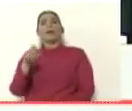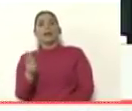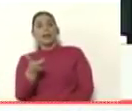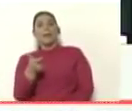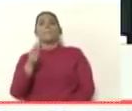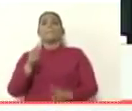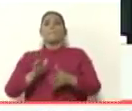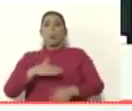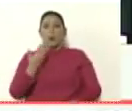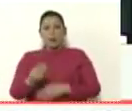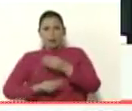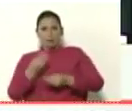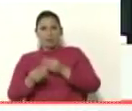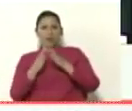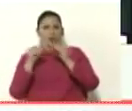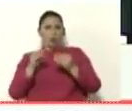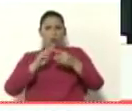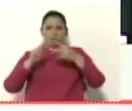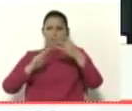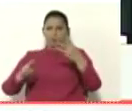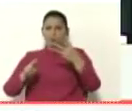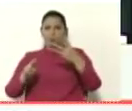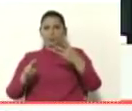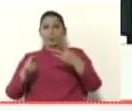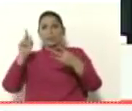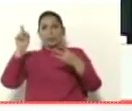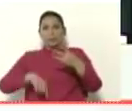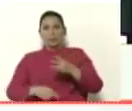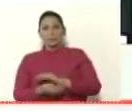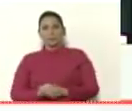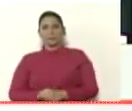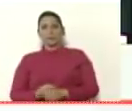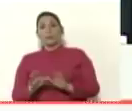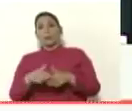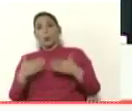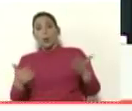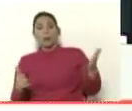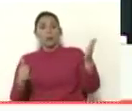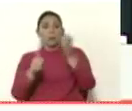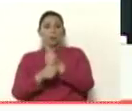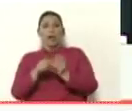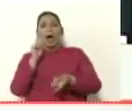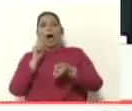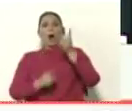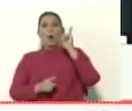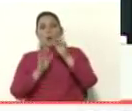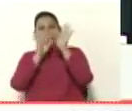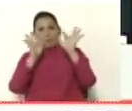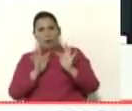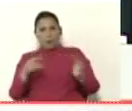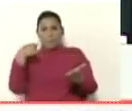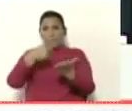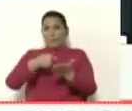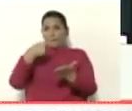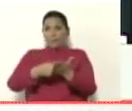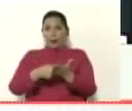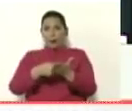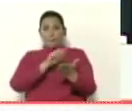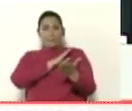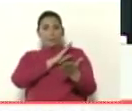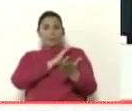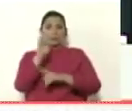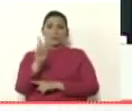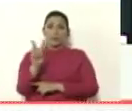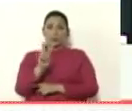todos estos recursos y además cuando consiguen algún tipo de depósito que le pertenece a